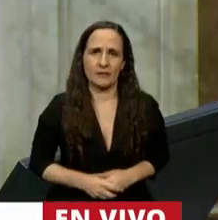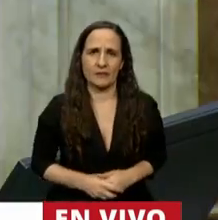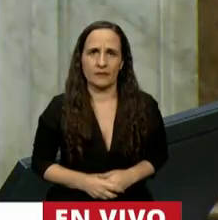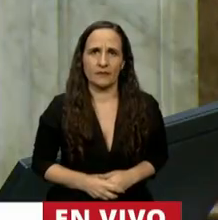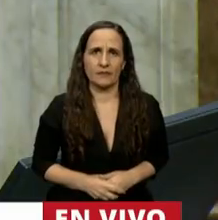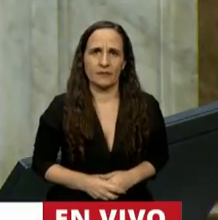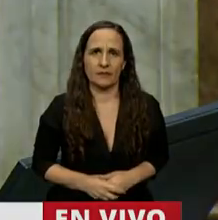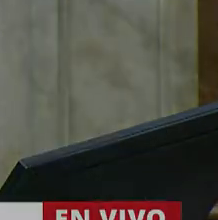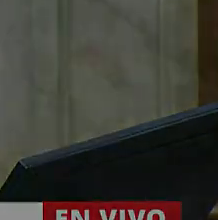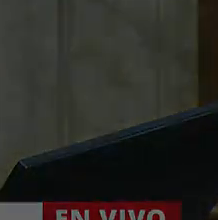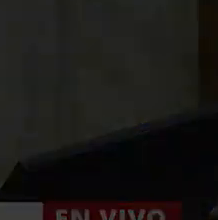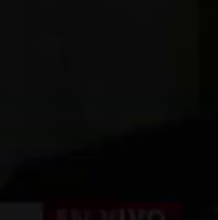Muchas gracias, diputada. Gracias.